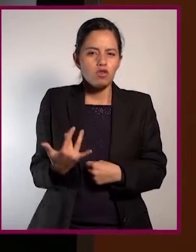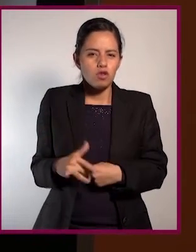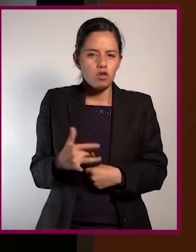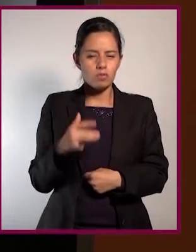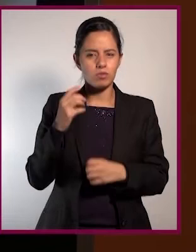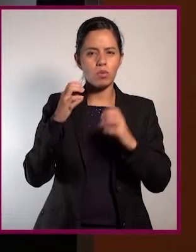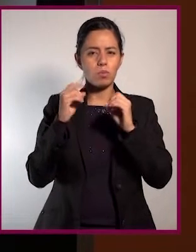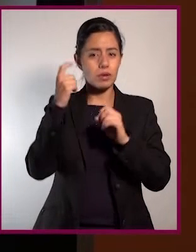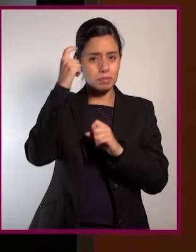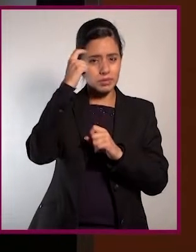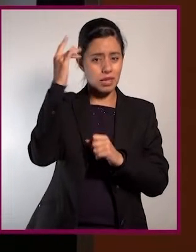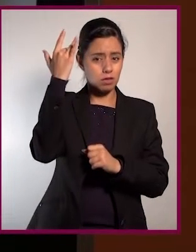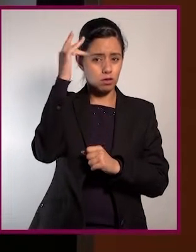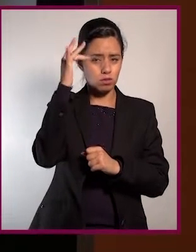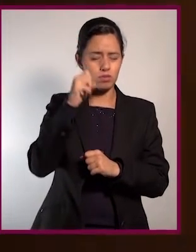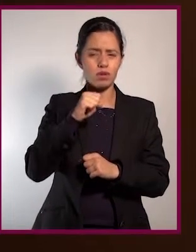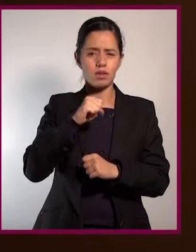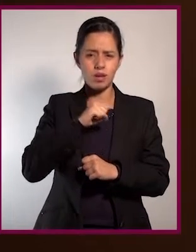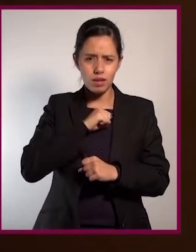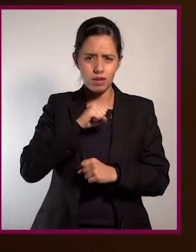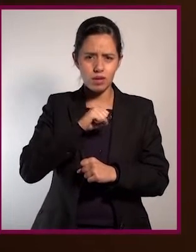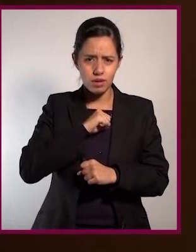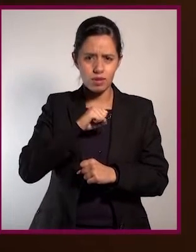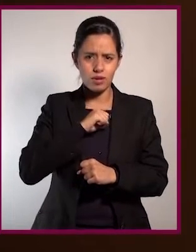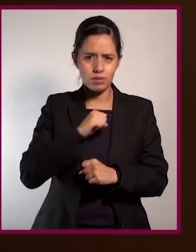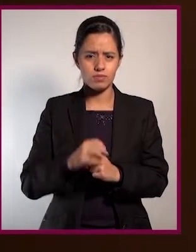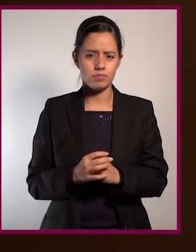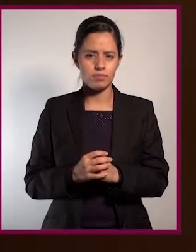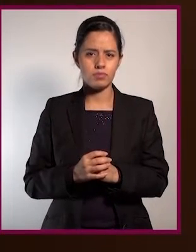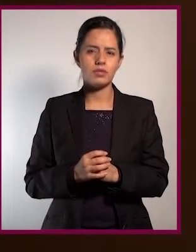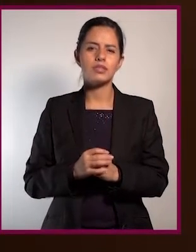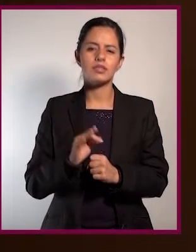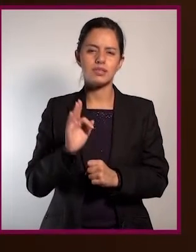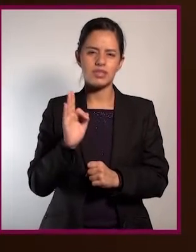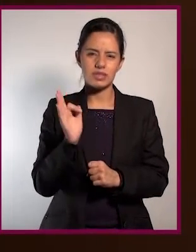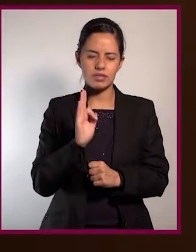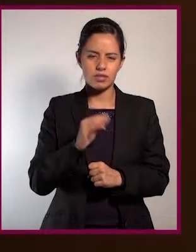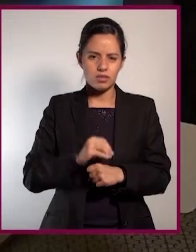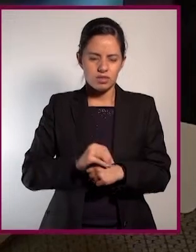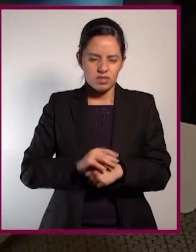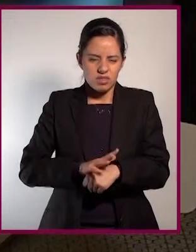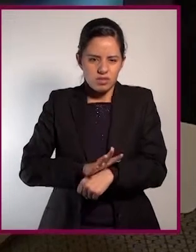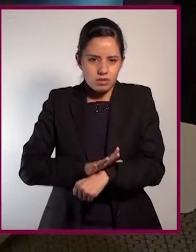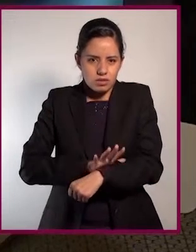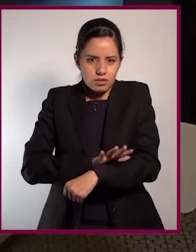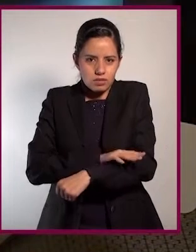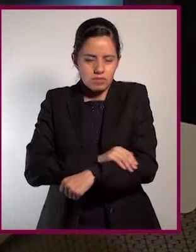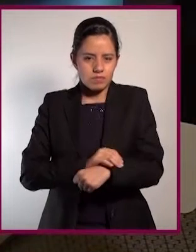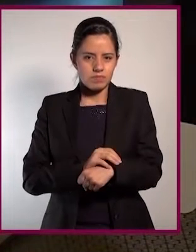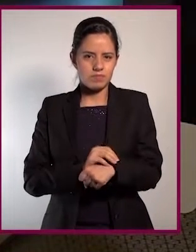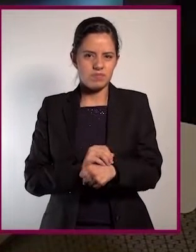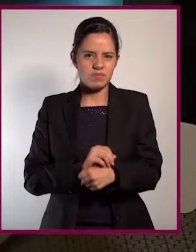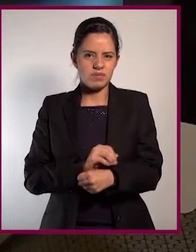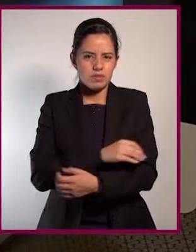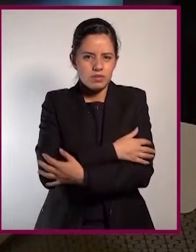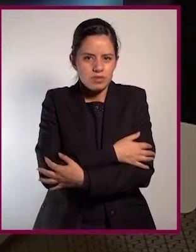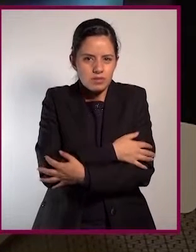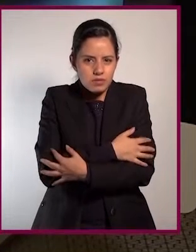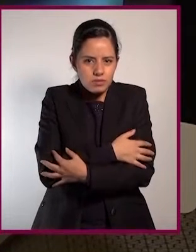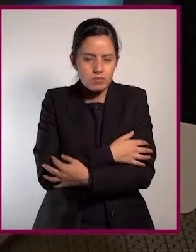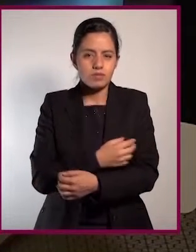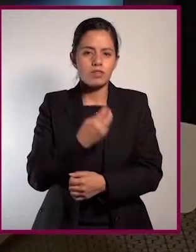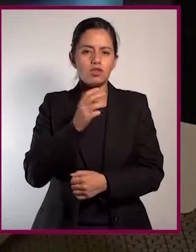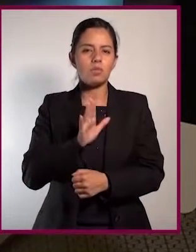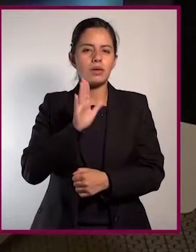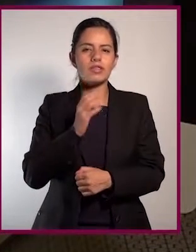también dolor de cabeza, estornudos, incluso escalofríos, ¿no? Y a veces eso hace confundir un poco con un proceso